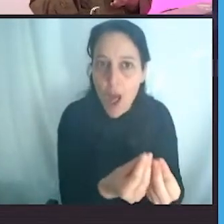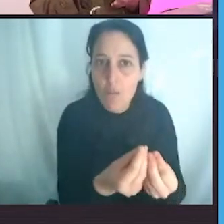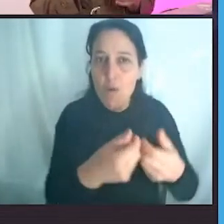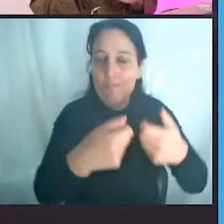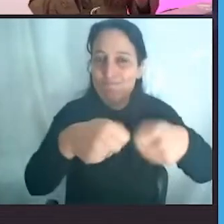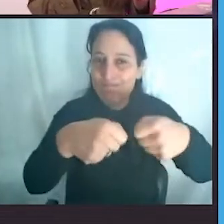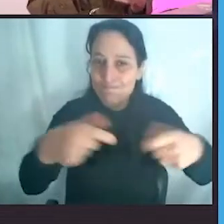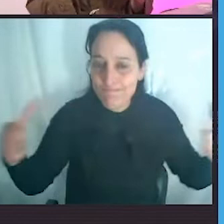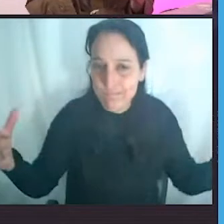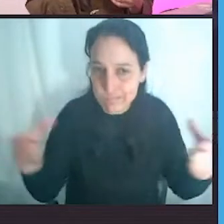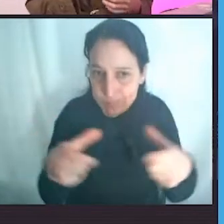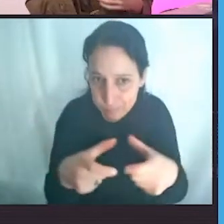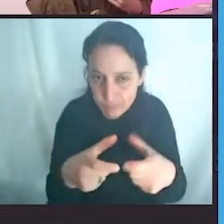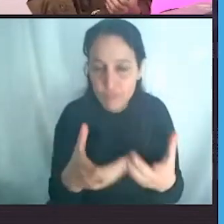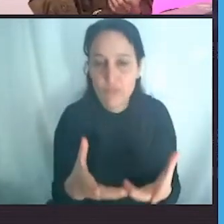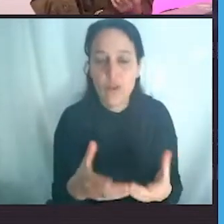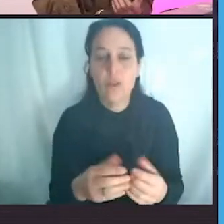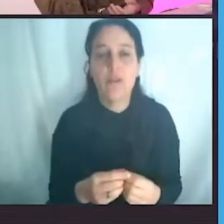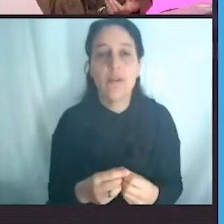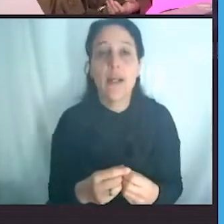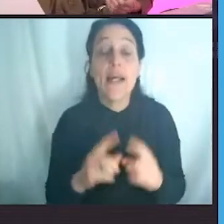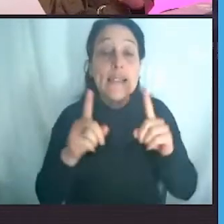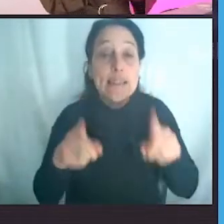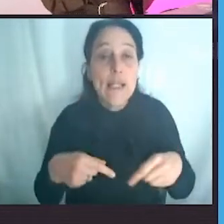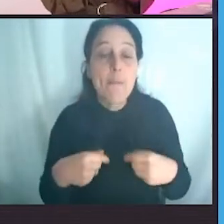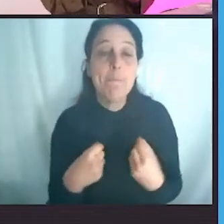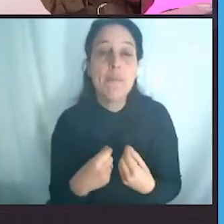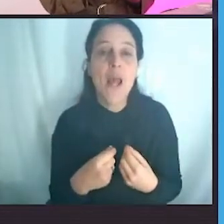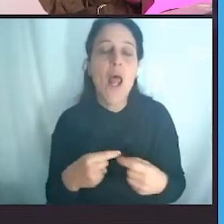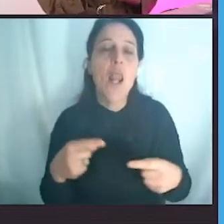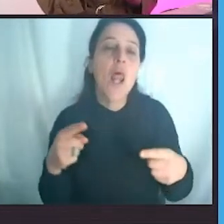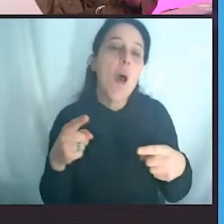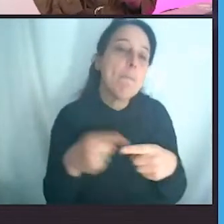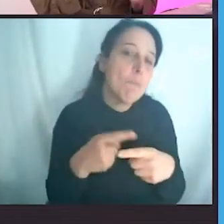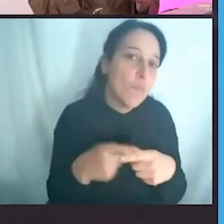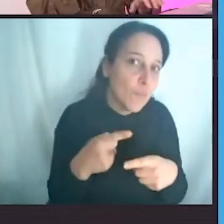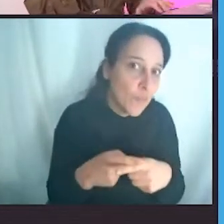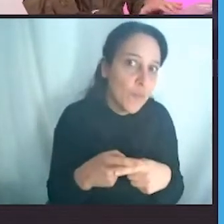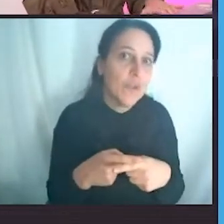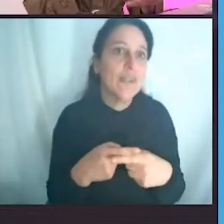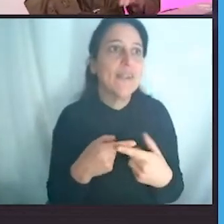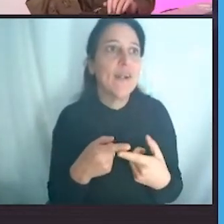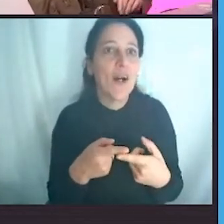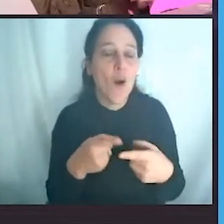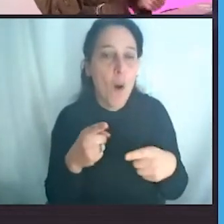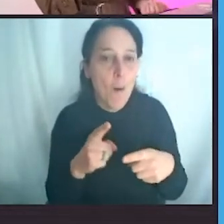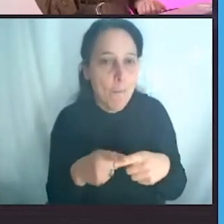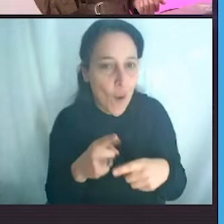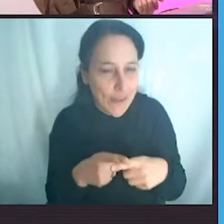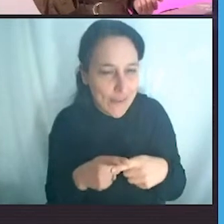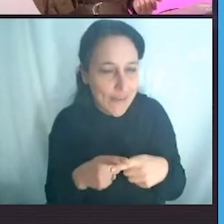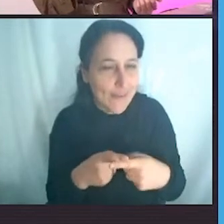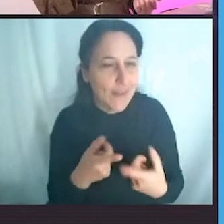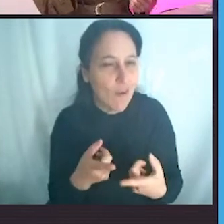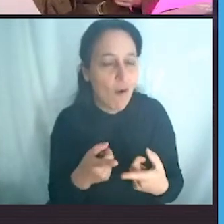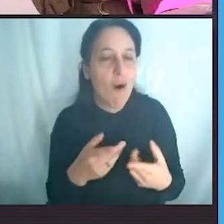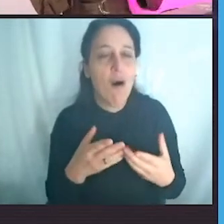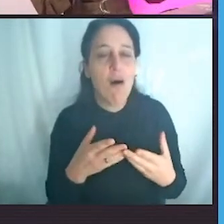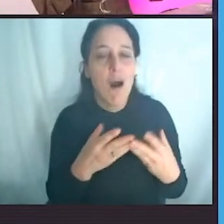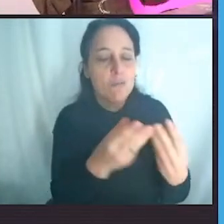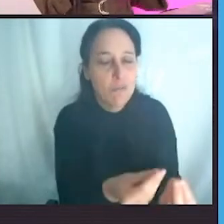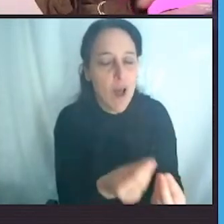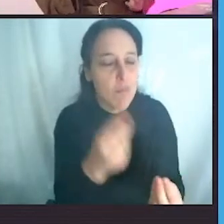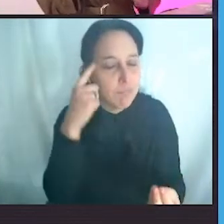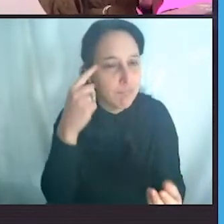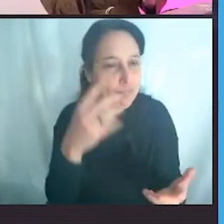operaciones, y también apoyamos e impulsamos políticas públicas que regulen el uso de este material. Ahora bien, ya